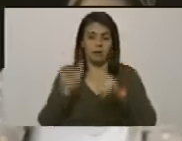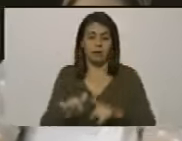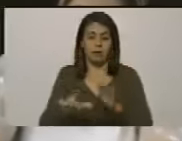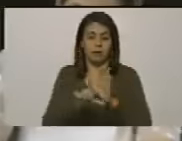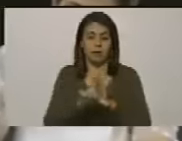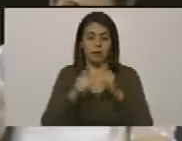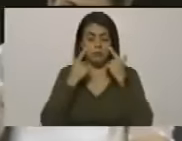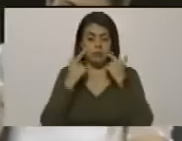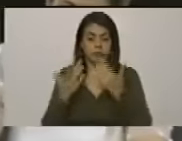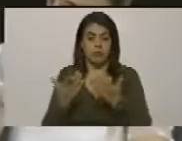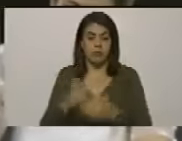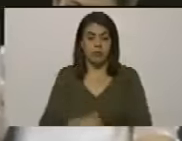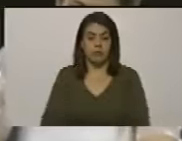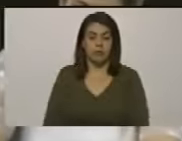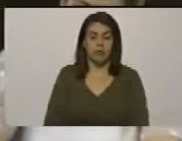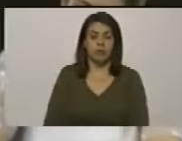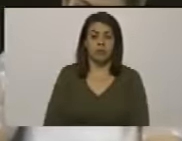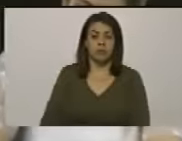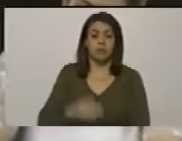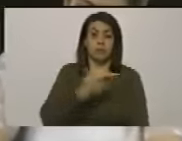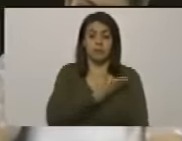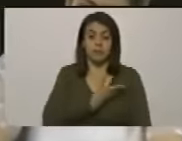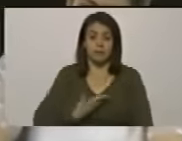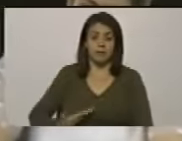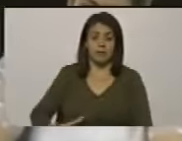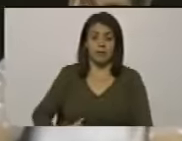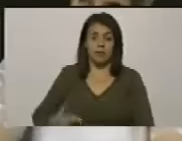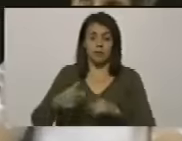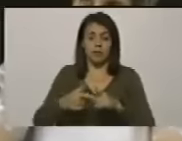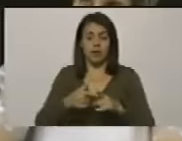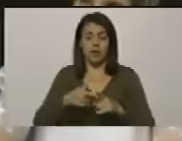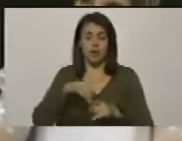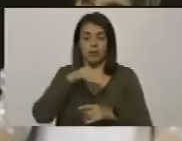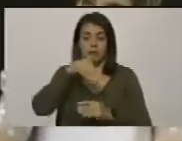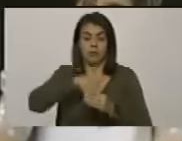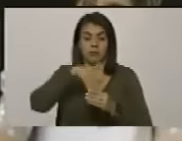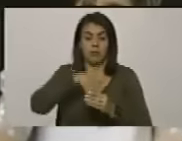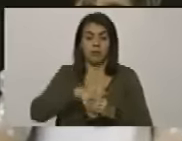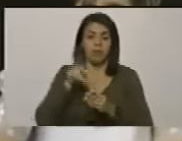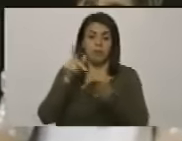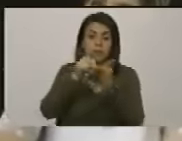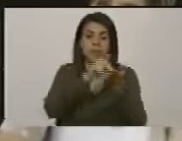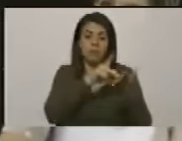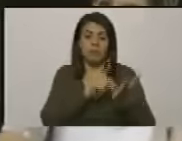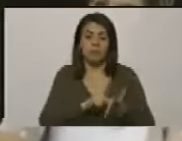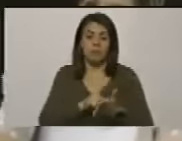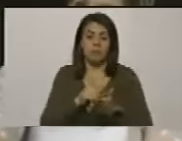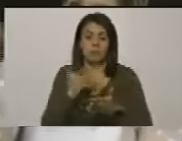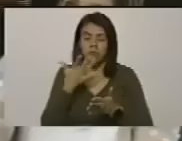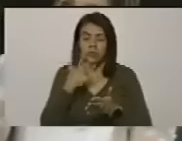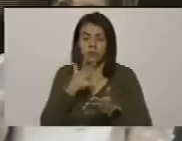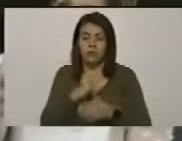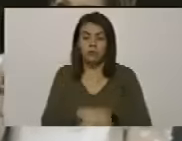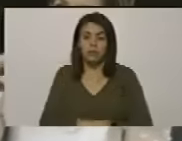legitimidad fue electo presidente en unos comicios donde participó apenas cifras del